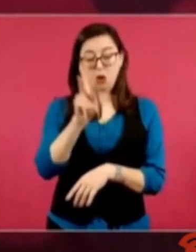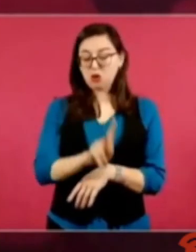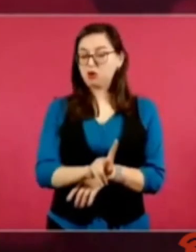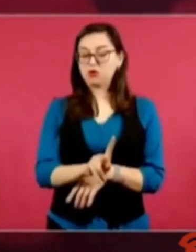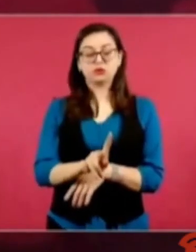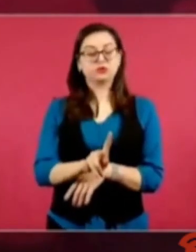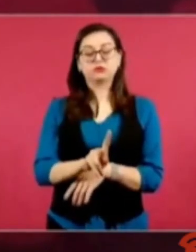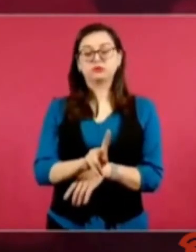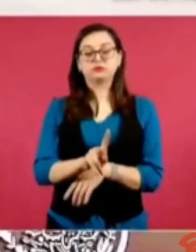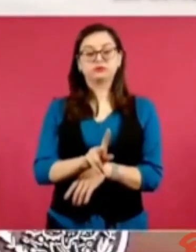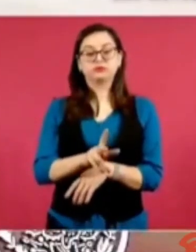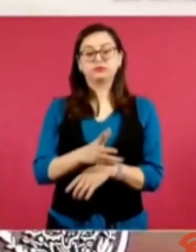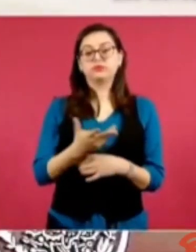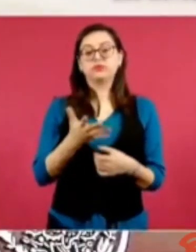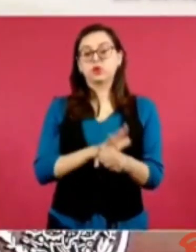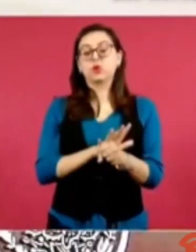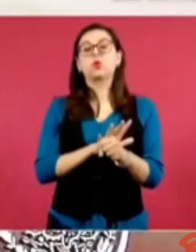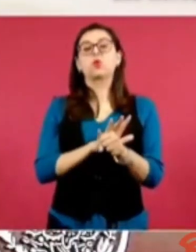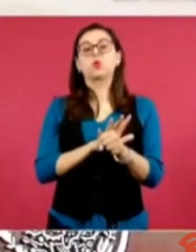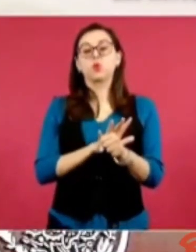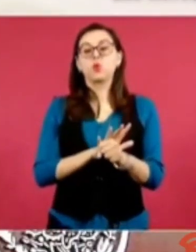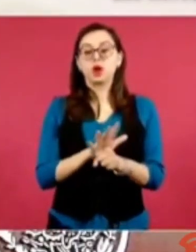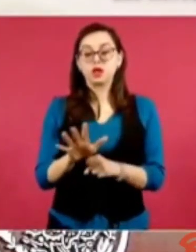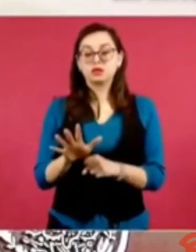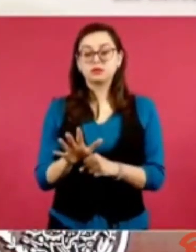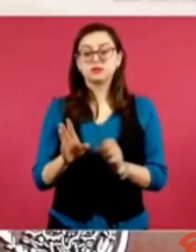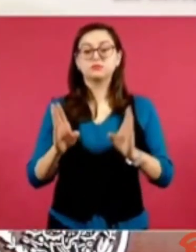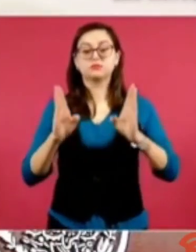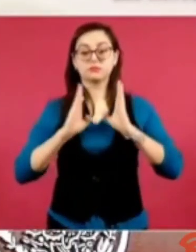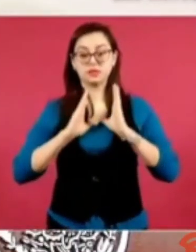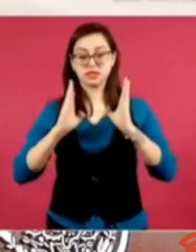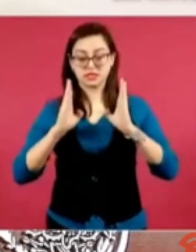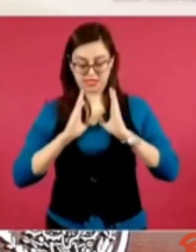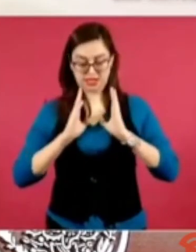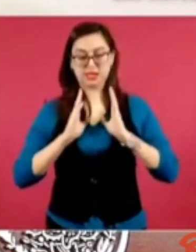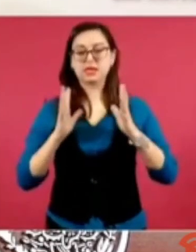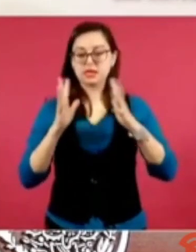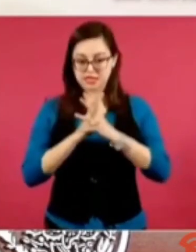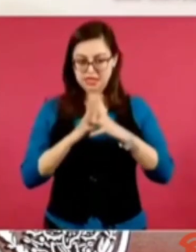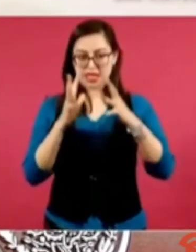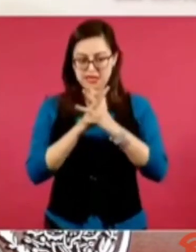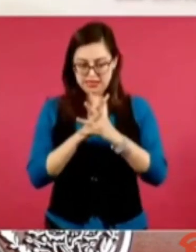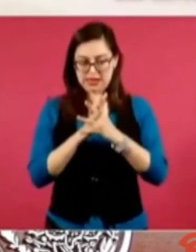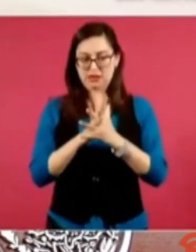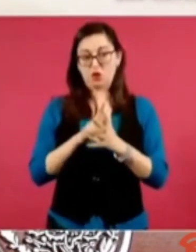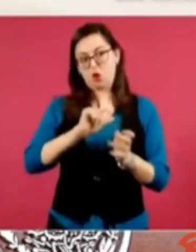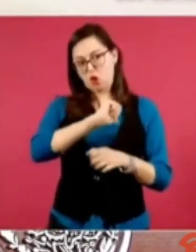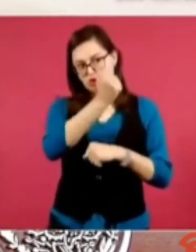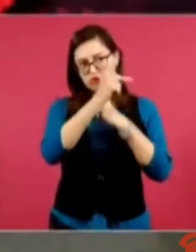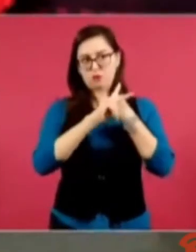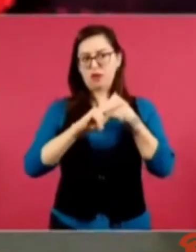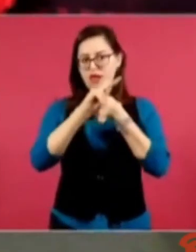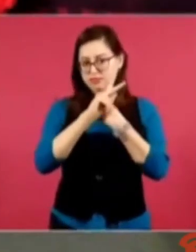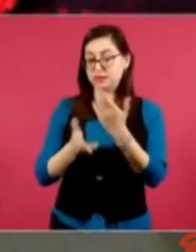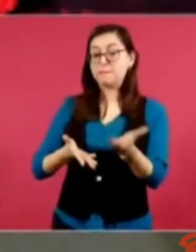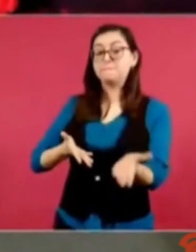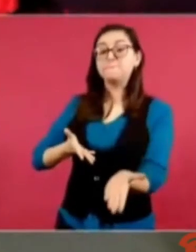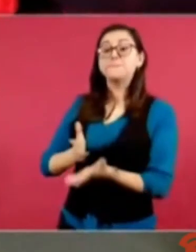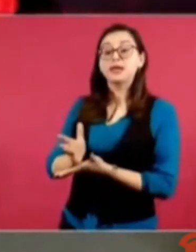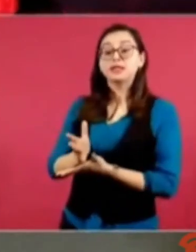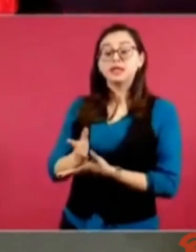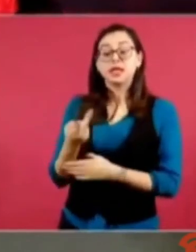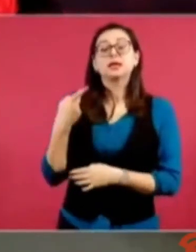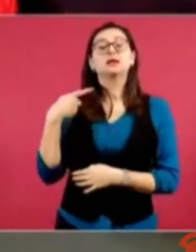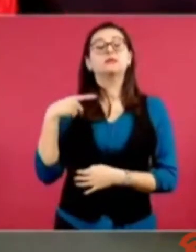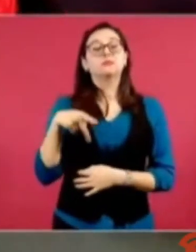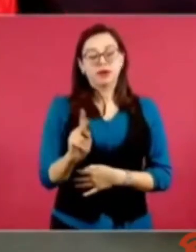militar, injerencista, pero muy apoyado en lo mediático. El asesinato